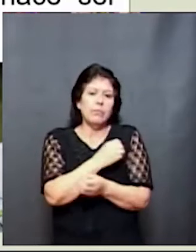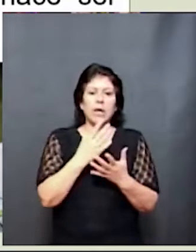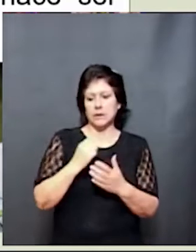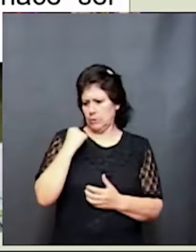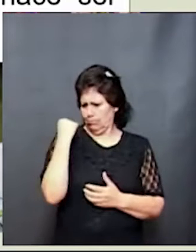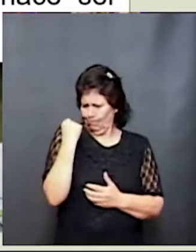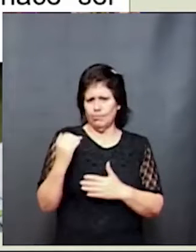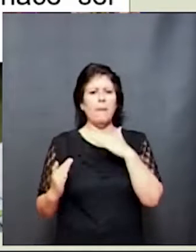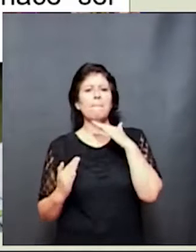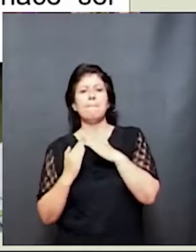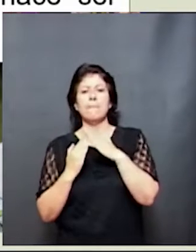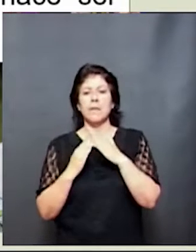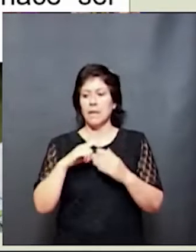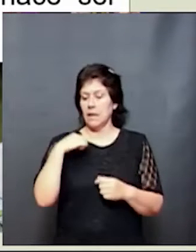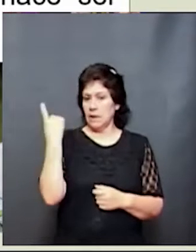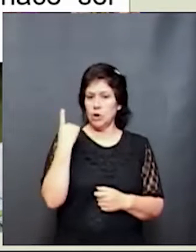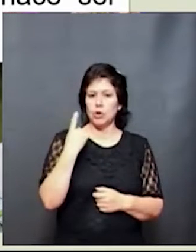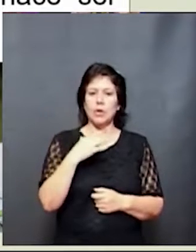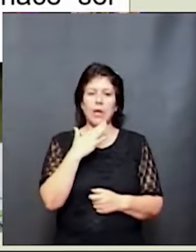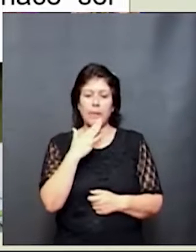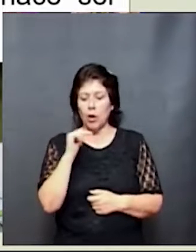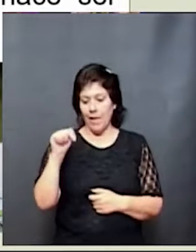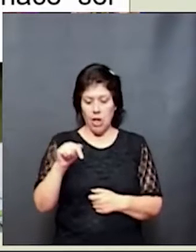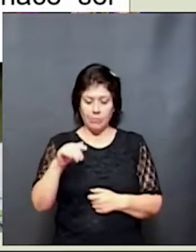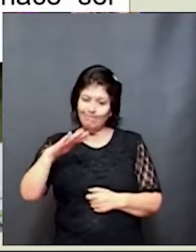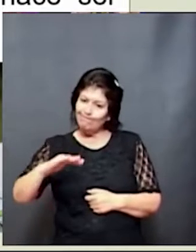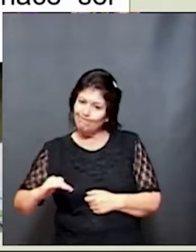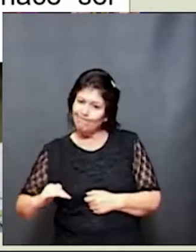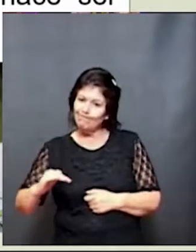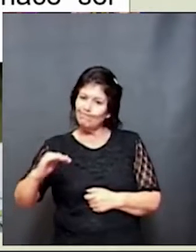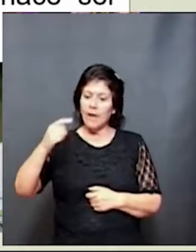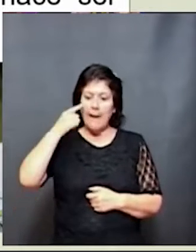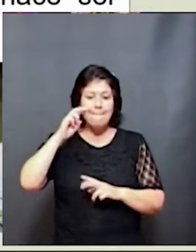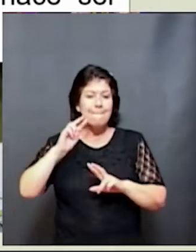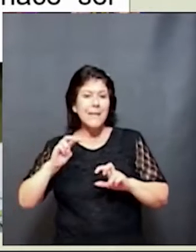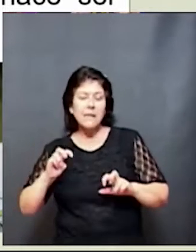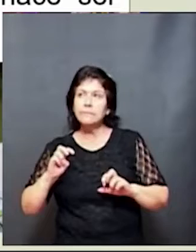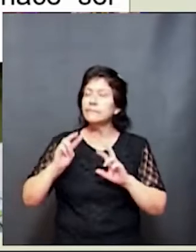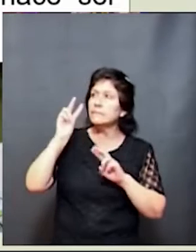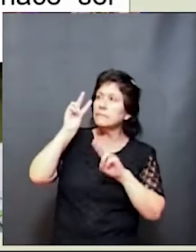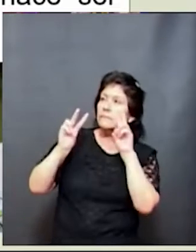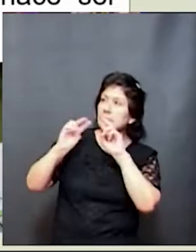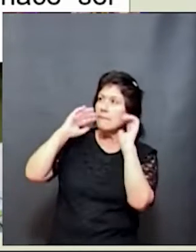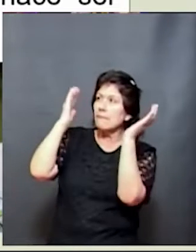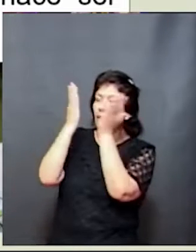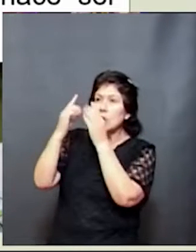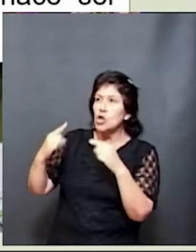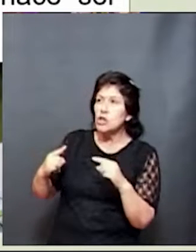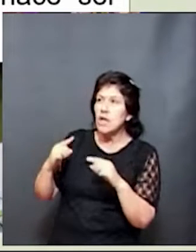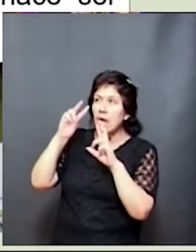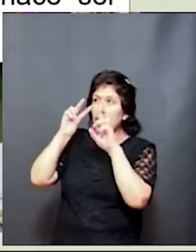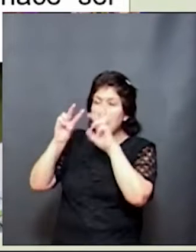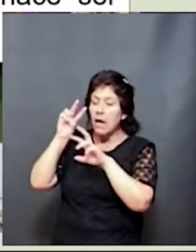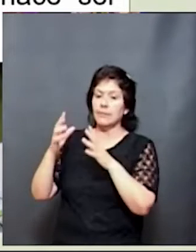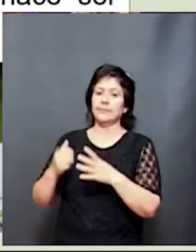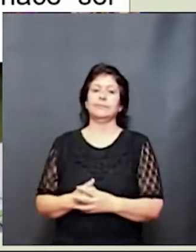si nosotros entendemos que ellos ya son, desde muy chiquititos, pequeños investigadores del mundo, vamos a diseñar lo